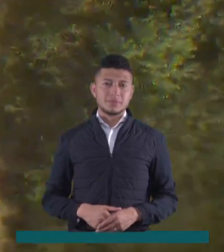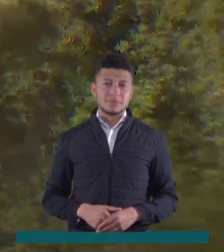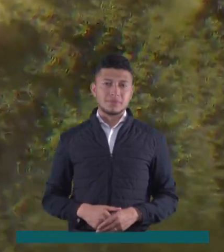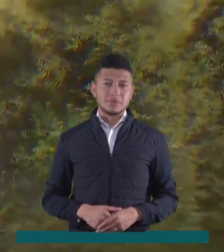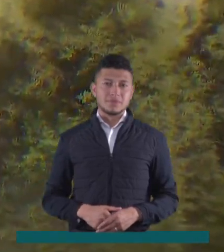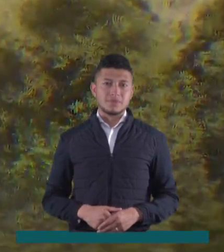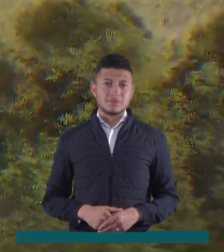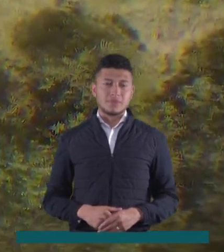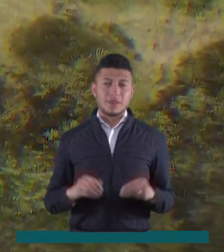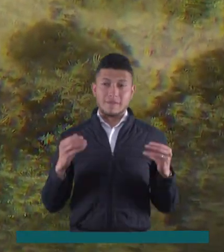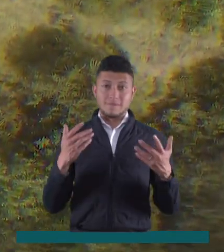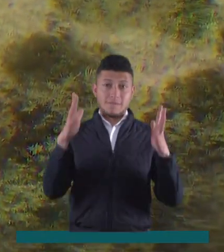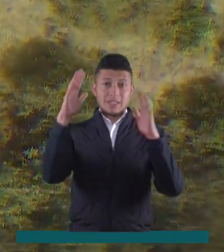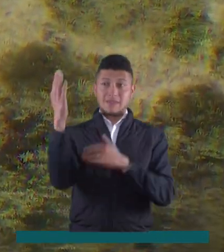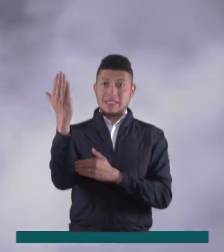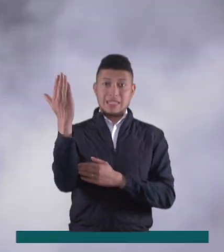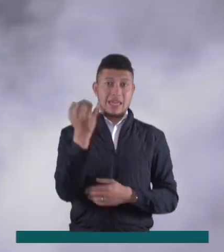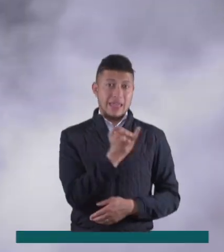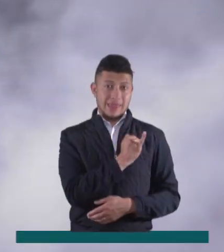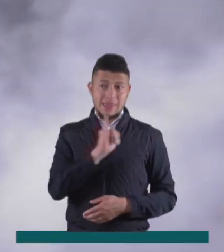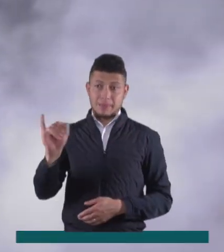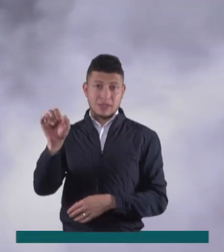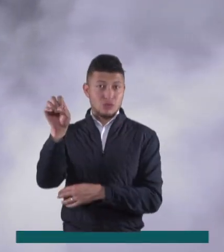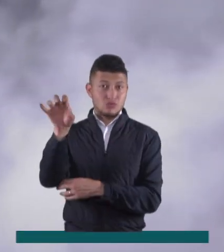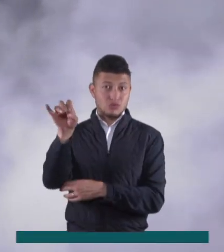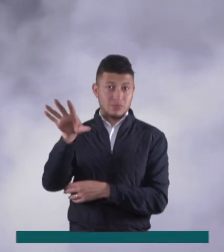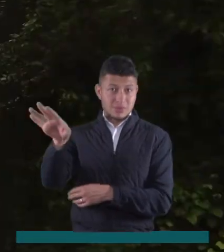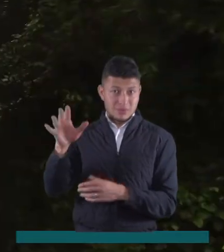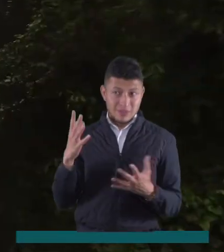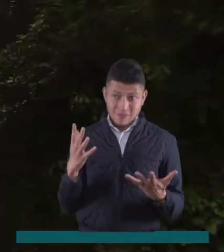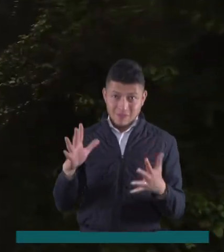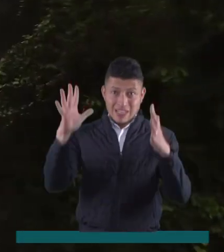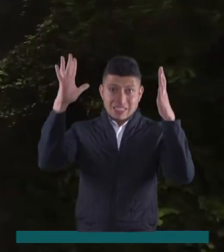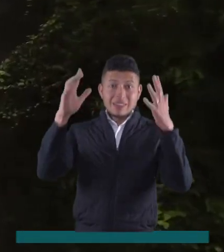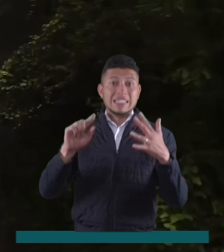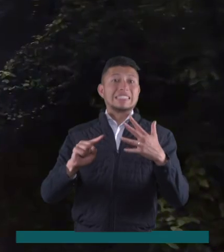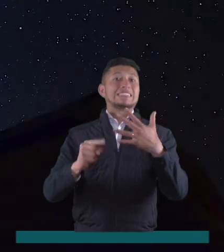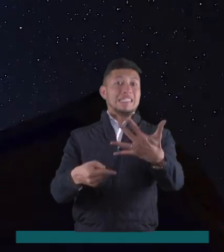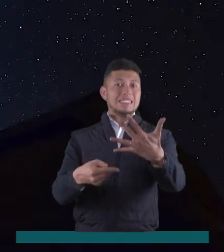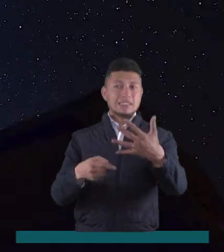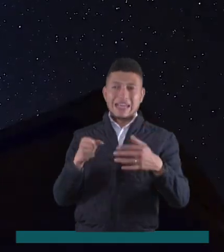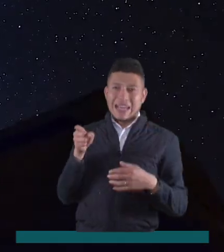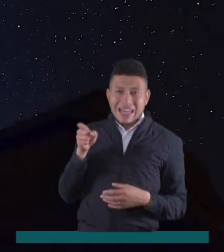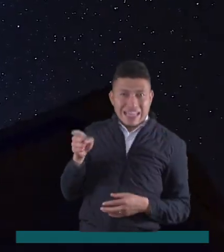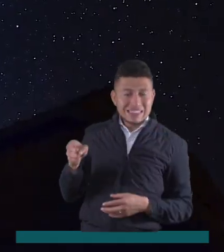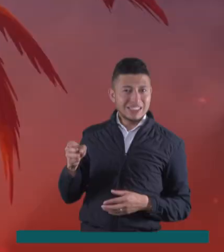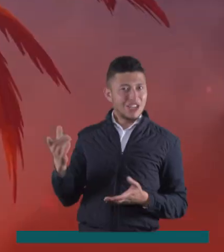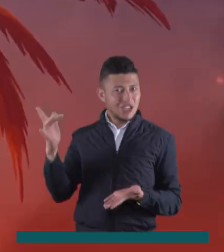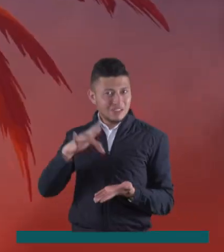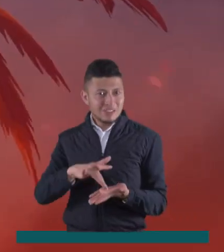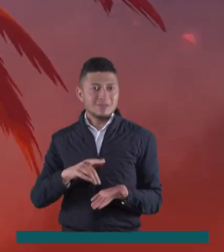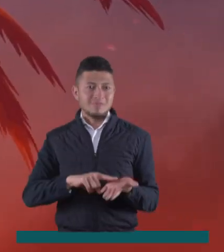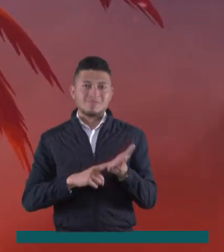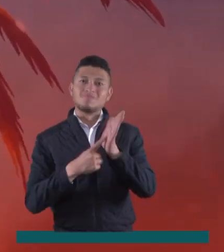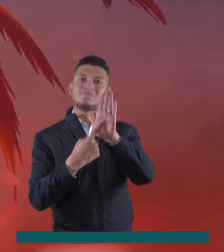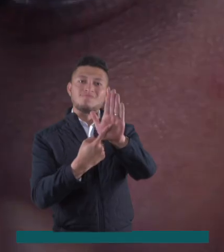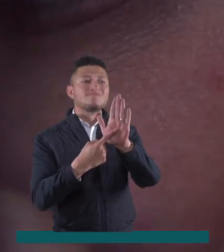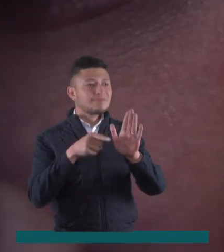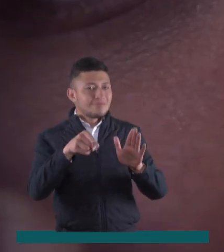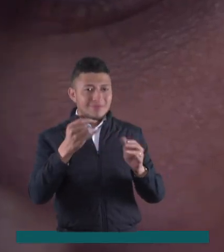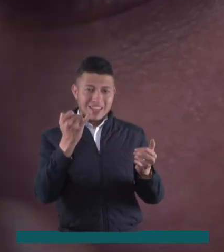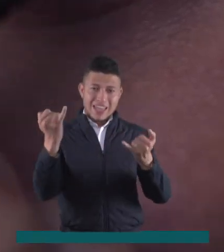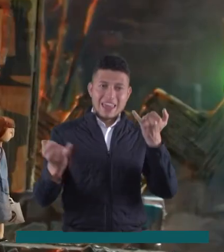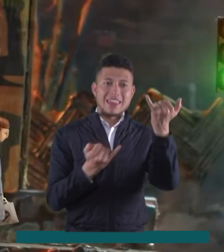La sexta edición del Festival de Cine Independiente de Sogamoso, Feciso, regresó para resaltar lo mejor de las identidades